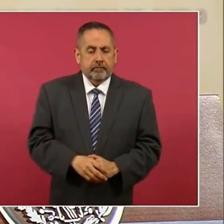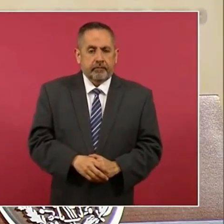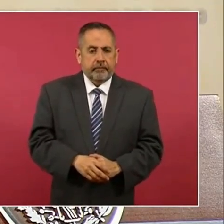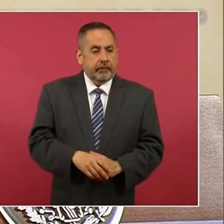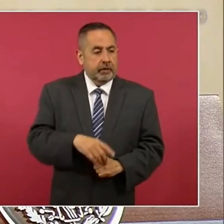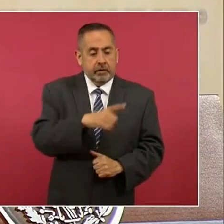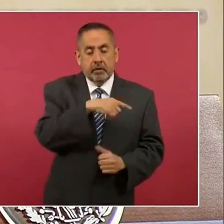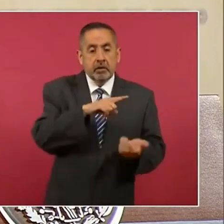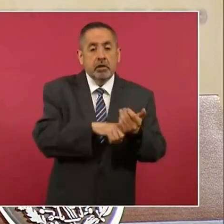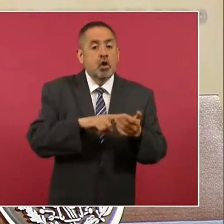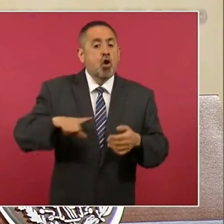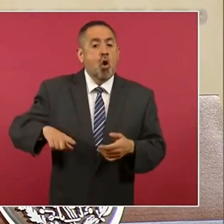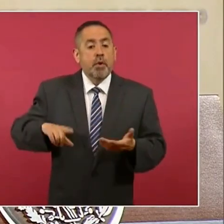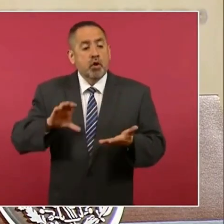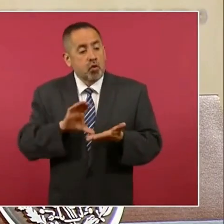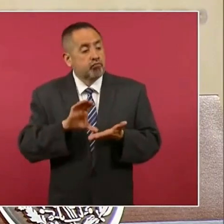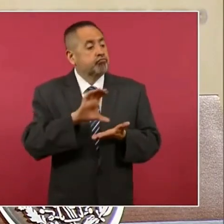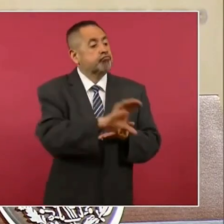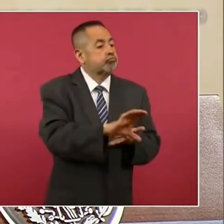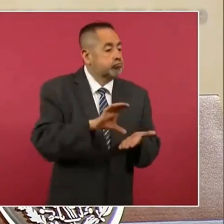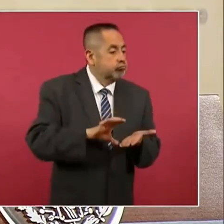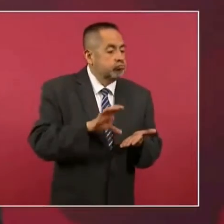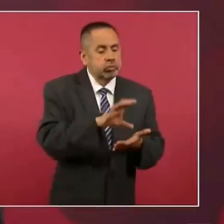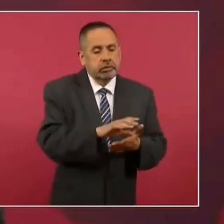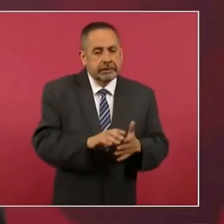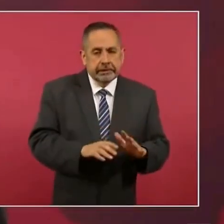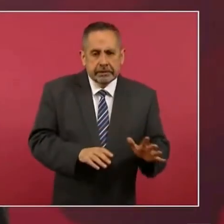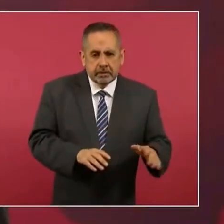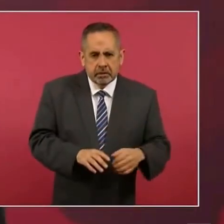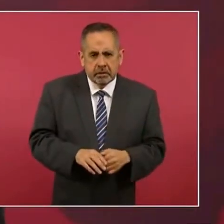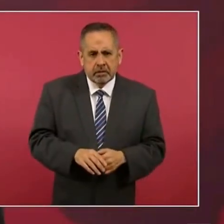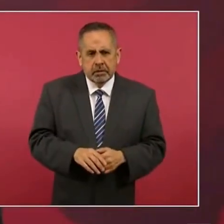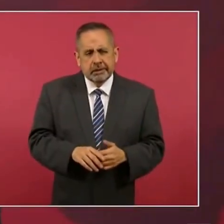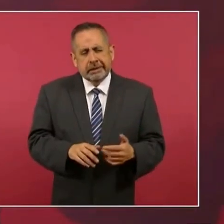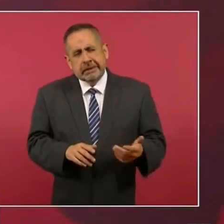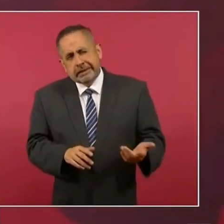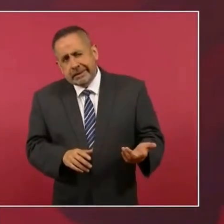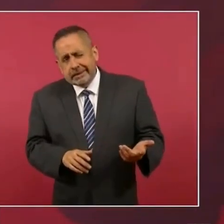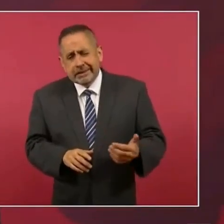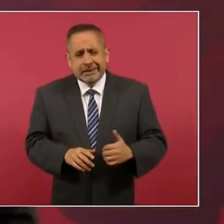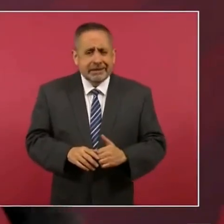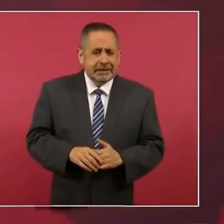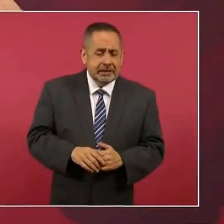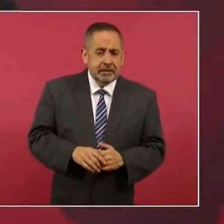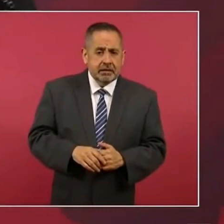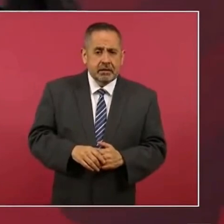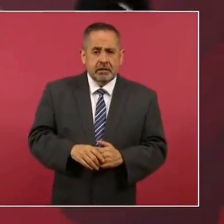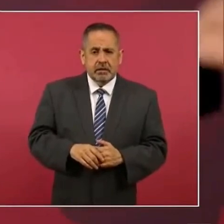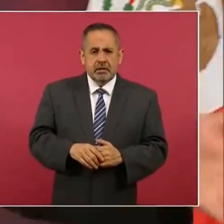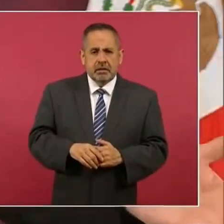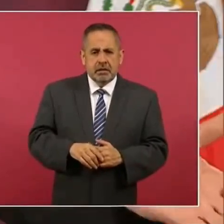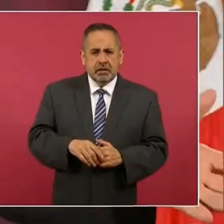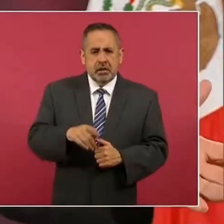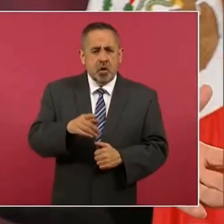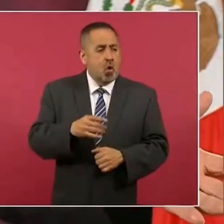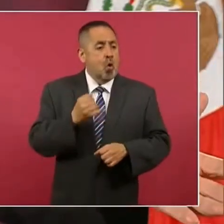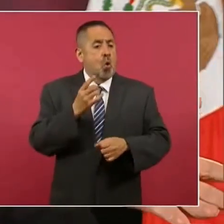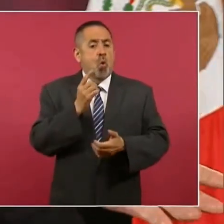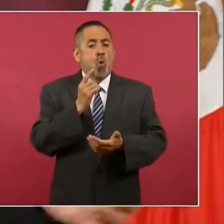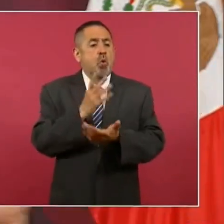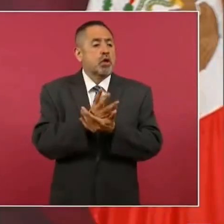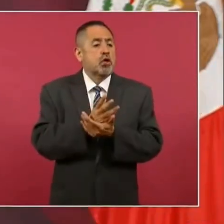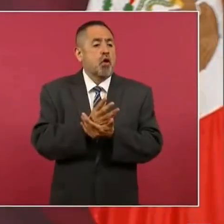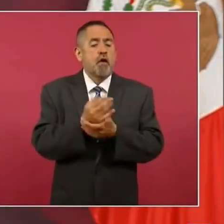completamente del gobierno. Entonces, ¿es buena esa información que predomine nada más la información